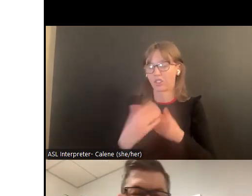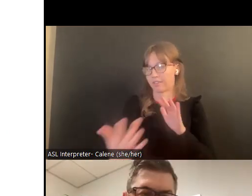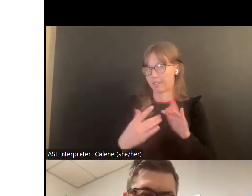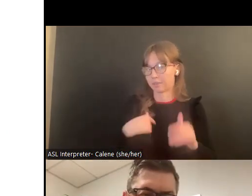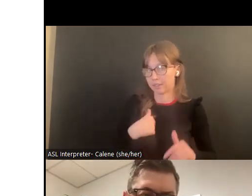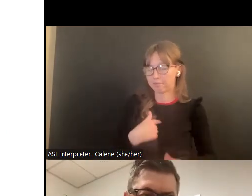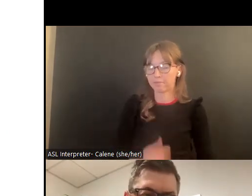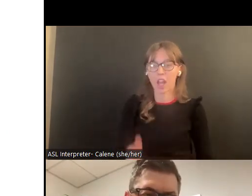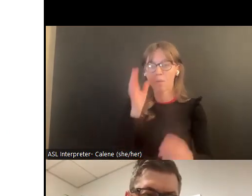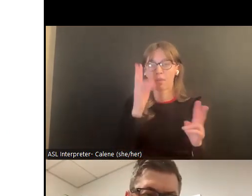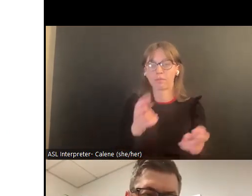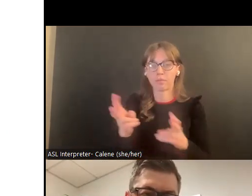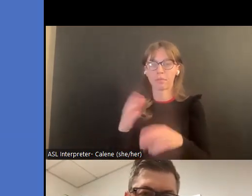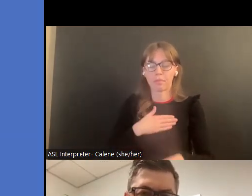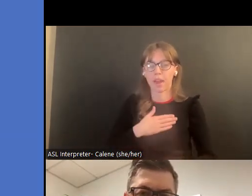entonces en sí para